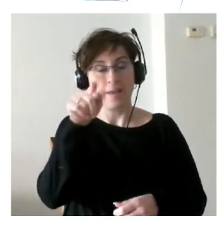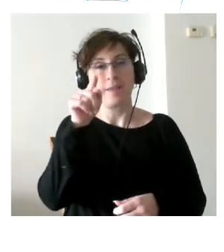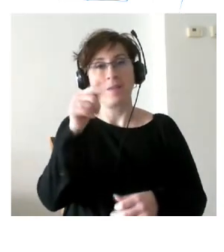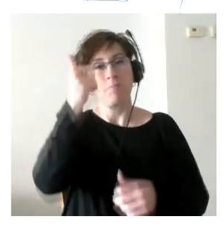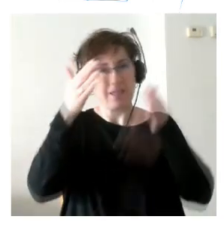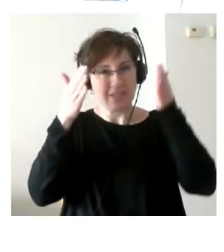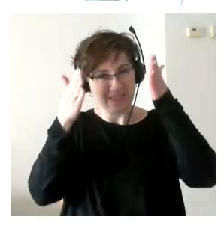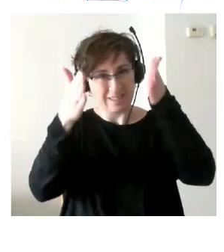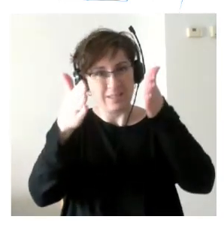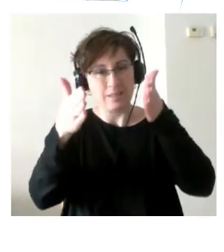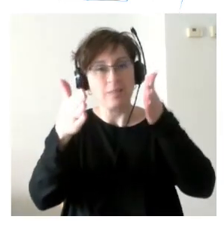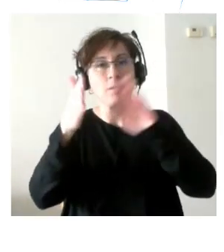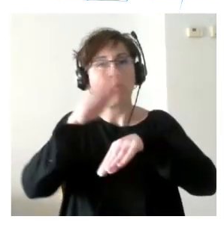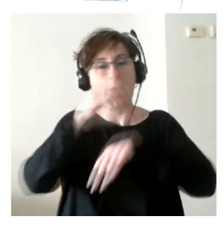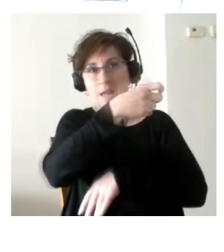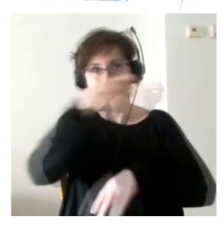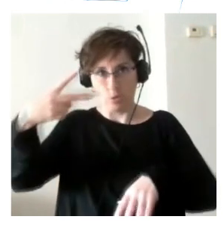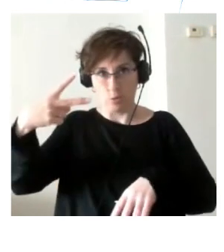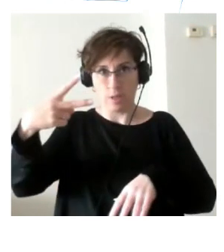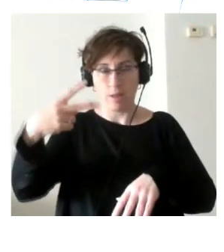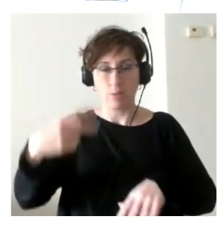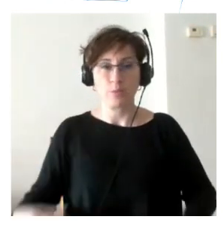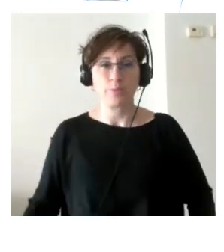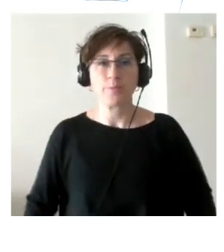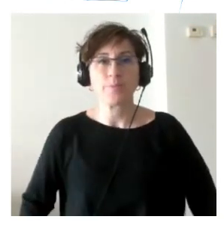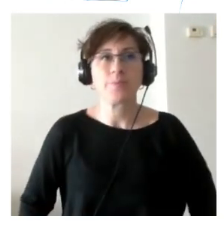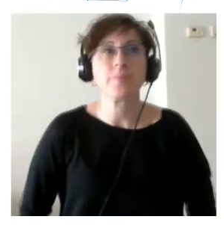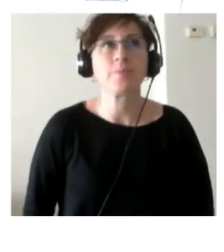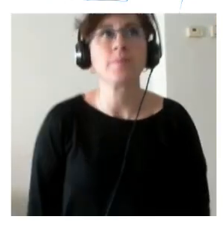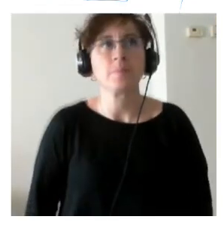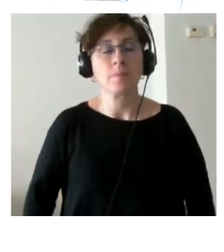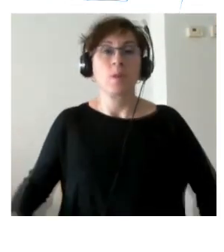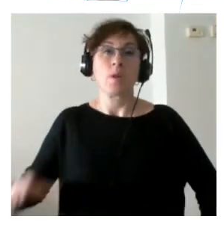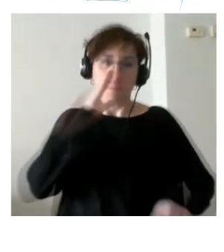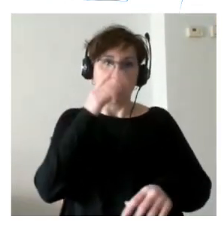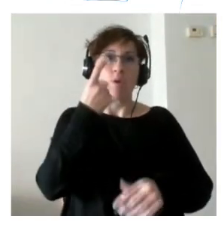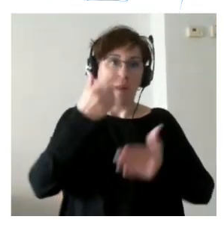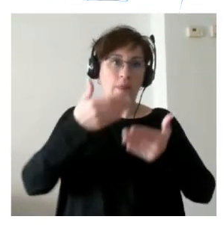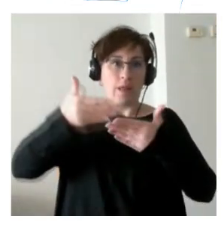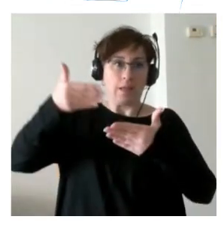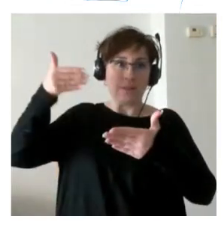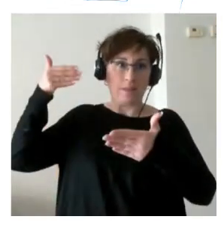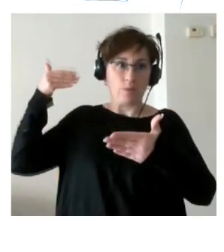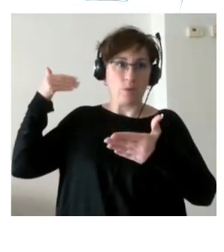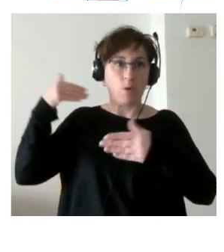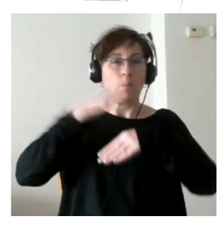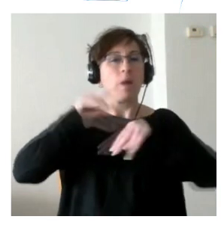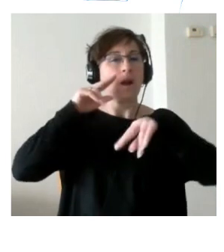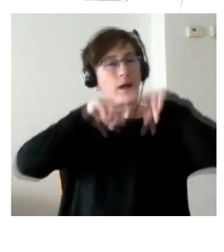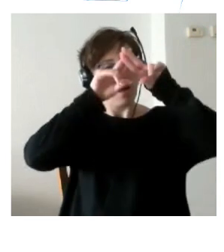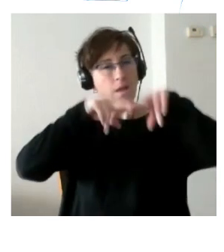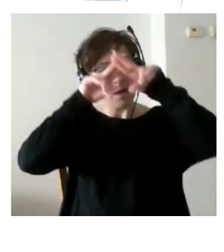obtener resultados en este momento no requiere más trayectoria para evaluar estos aspectos